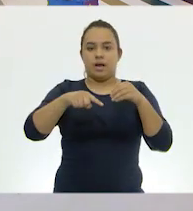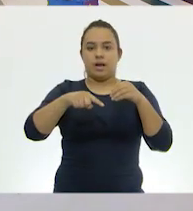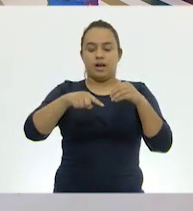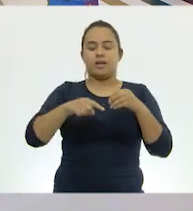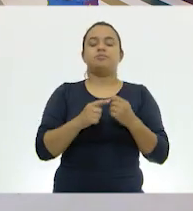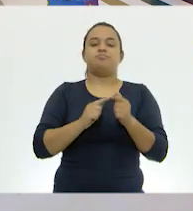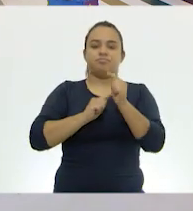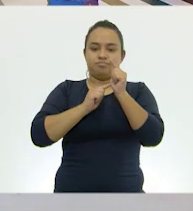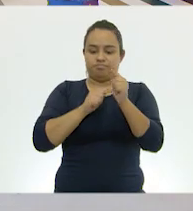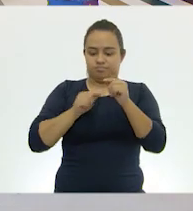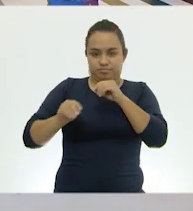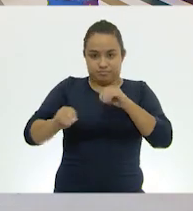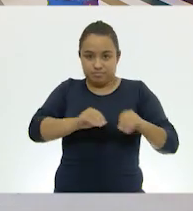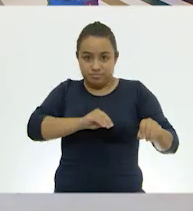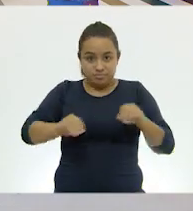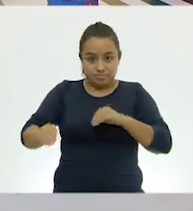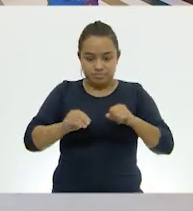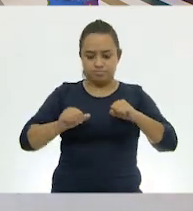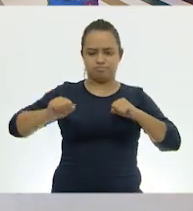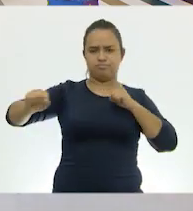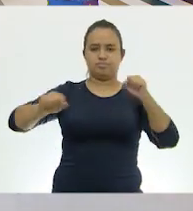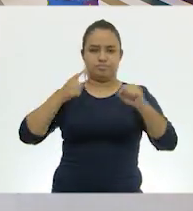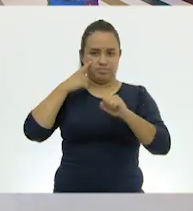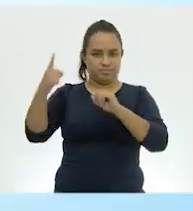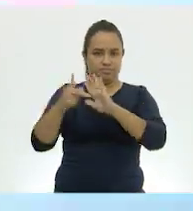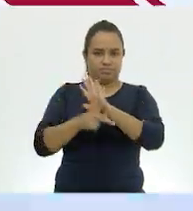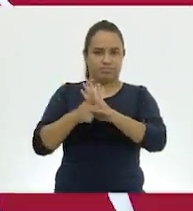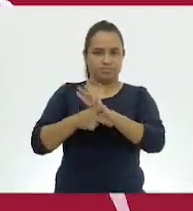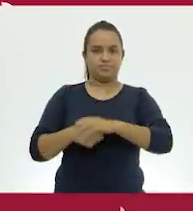y comenzamos a movernos con el siguiente video?